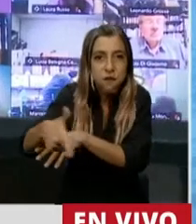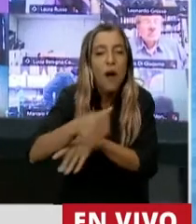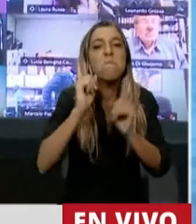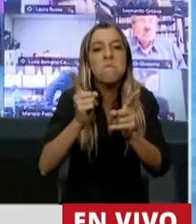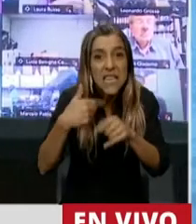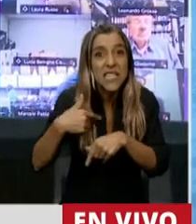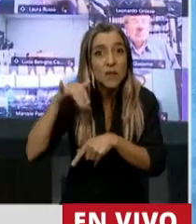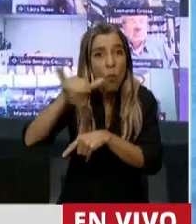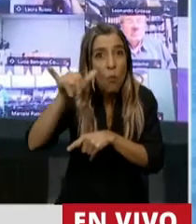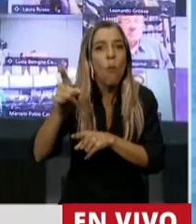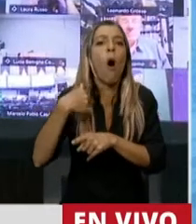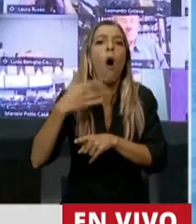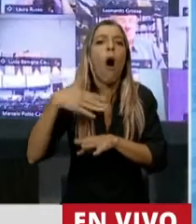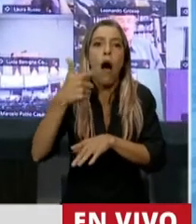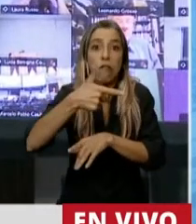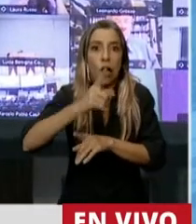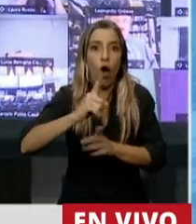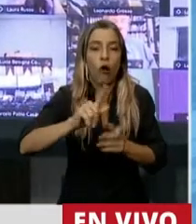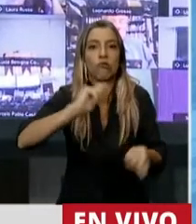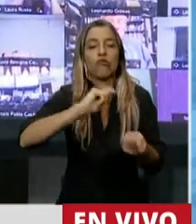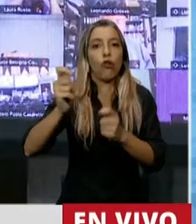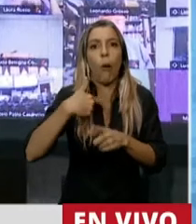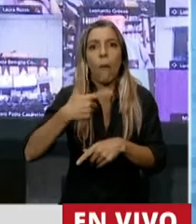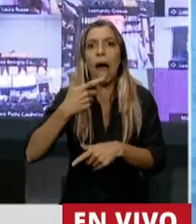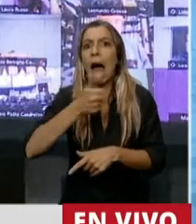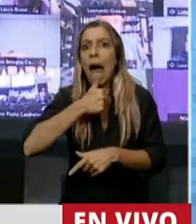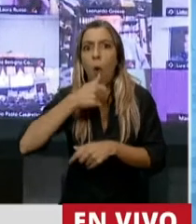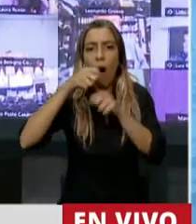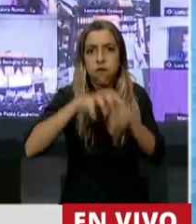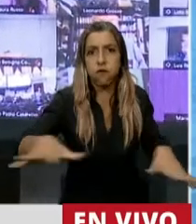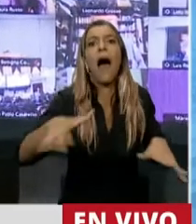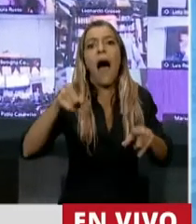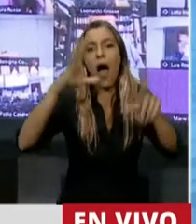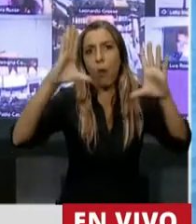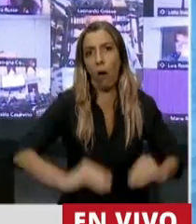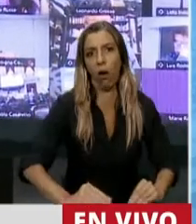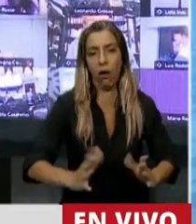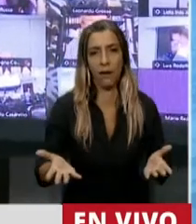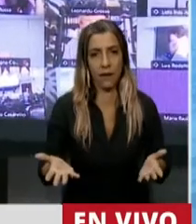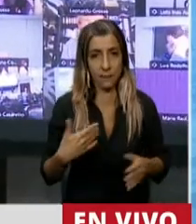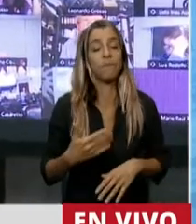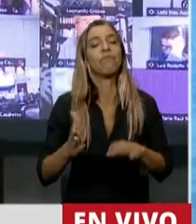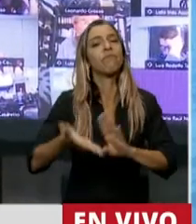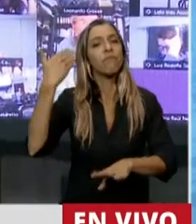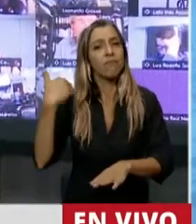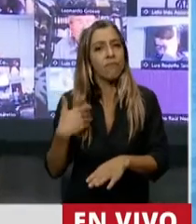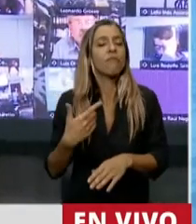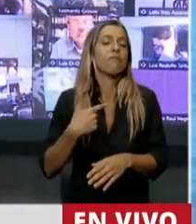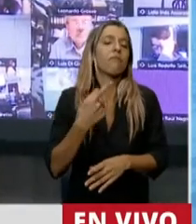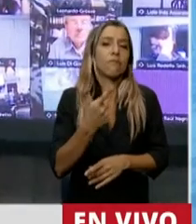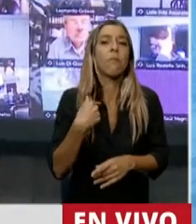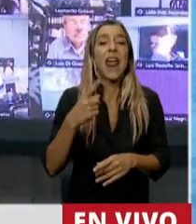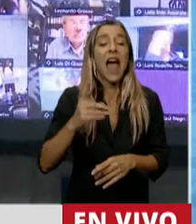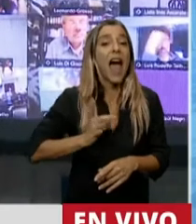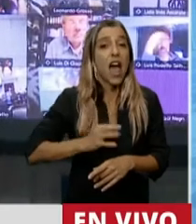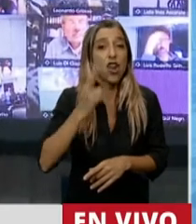que se sancionó esta ley. En el 2019, 282 millones de pesos. Para el 2020 estaba previsto en el proyecto